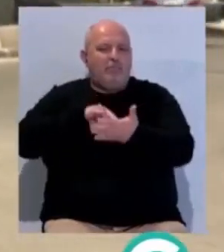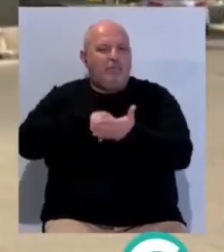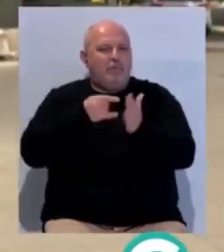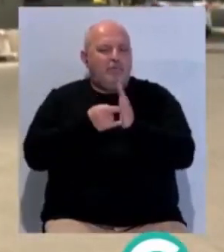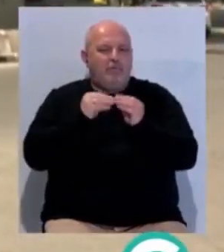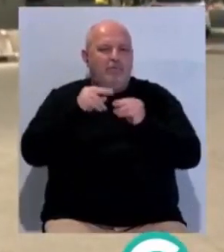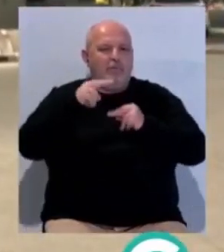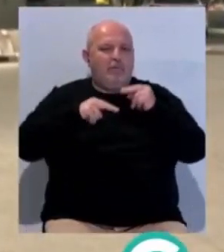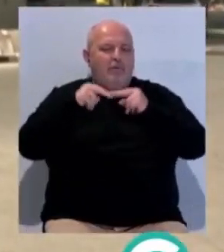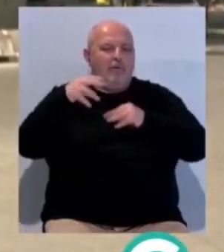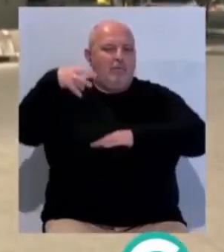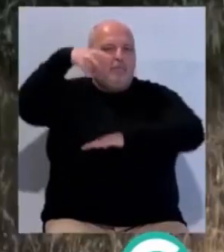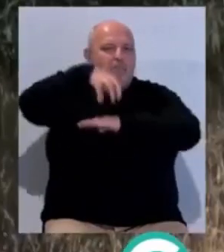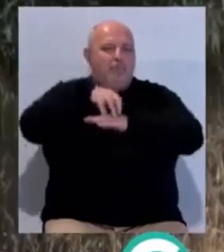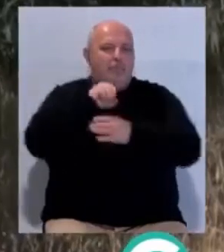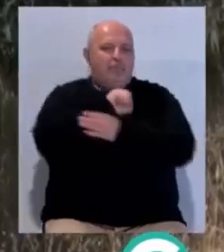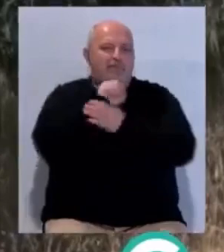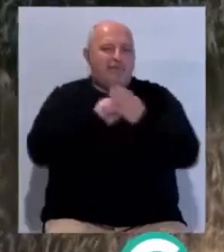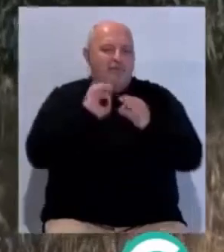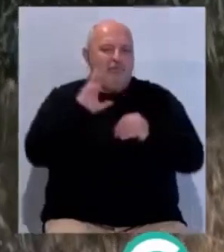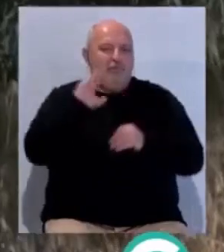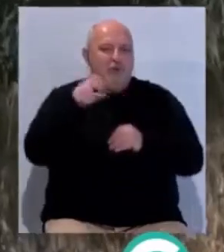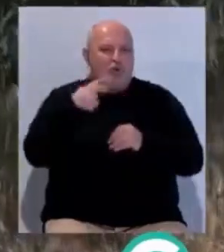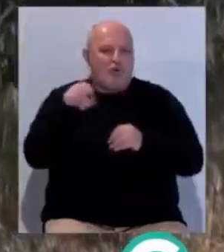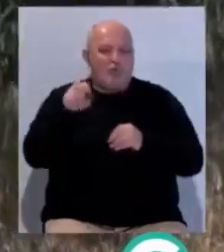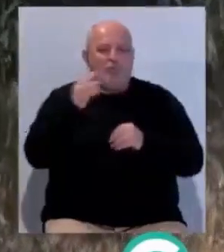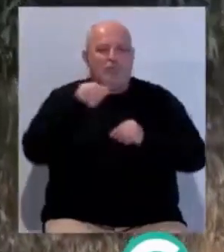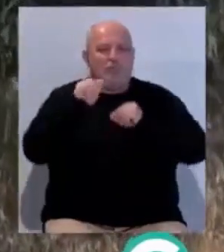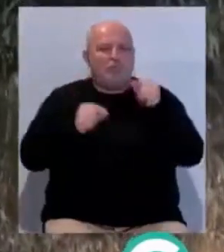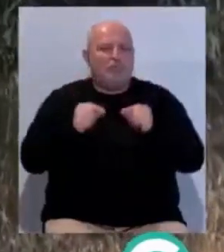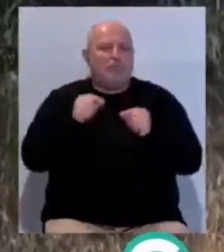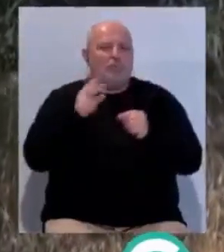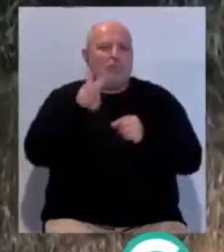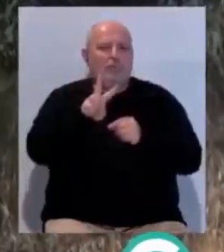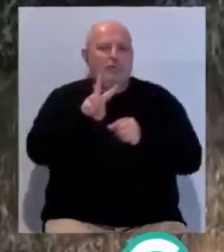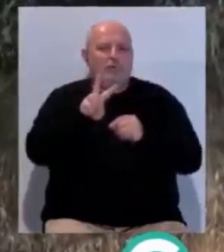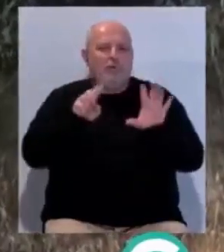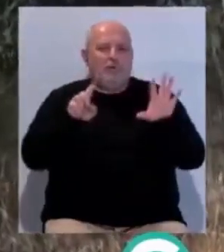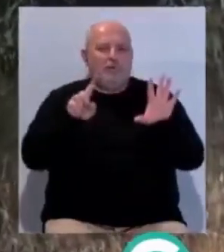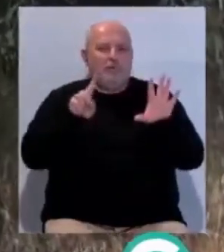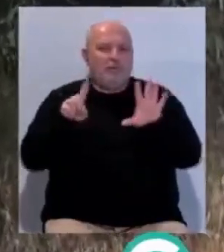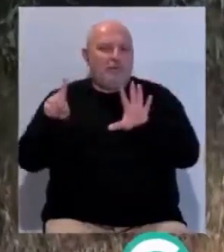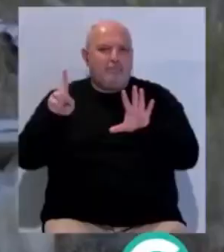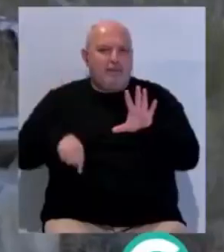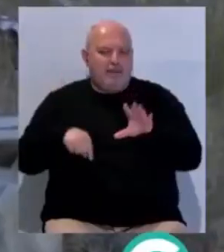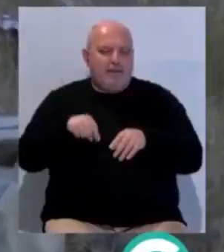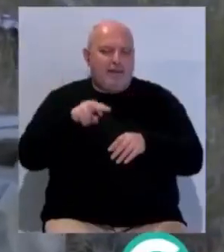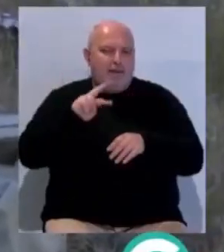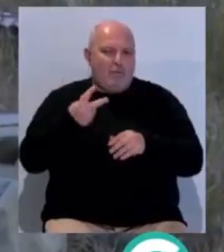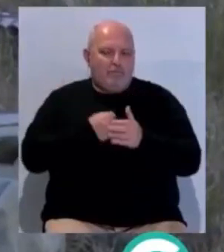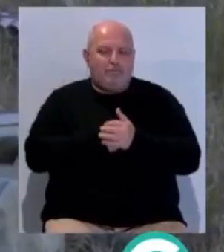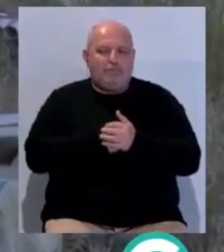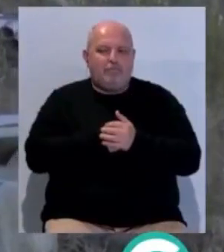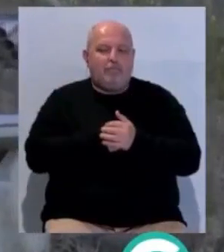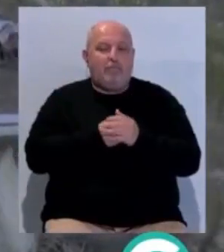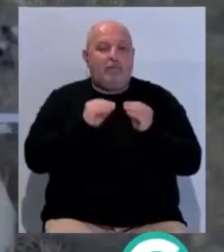para construir el nuevo pabellón Fernando Portillo con un presupuesto de 266.000 euros. Un